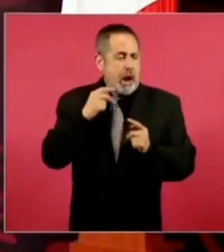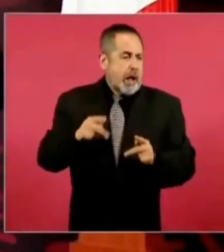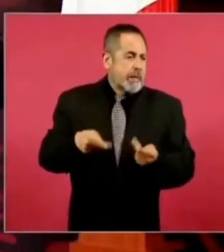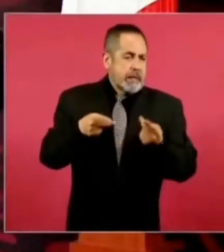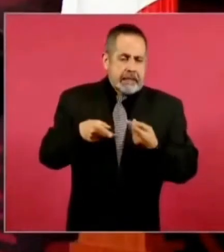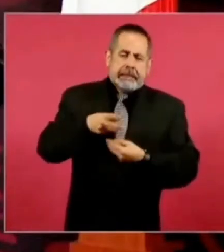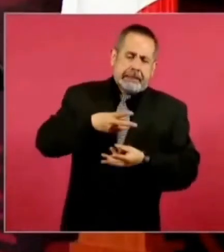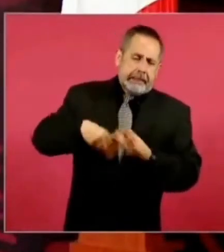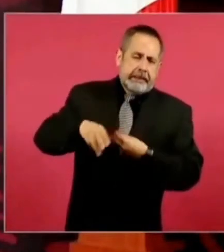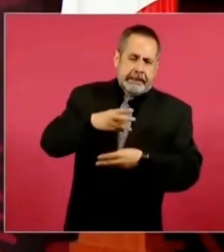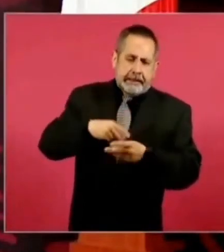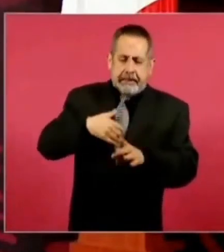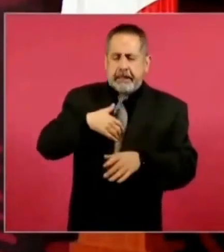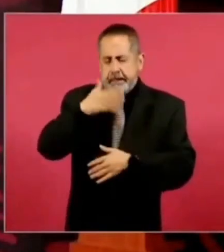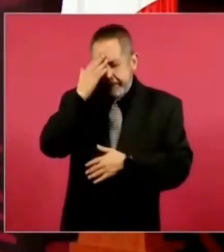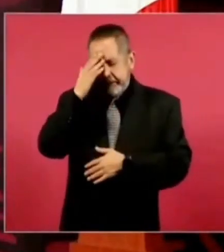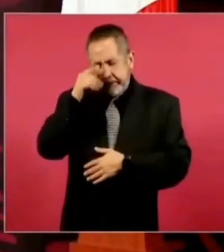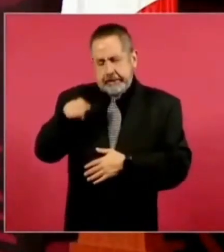los vendían.